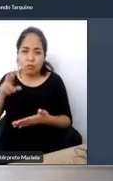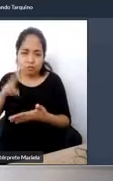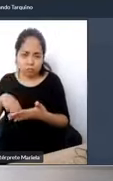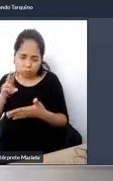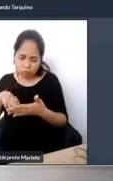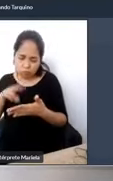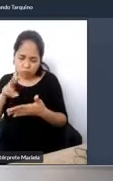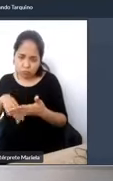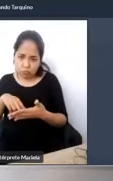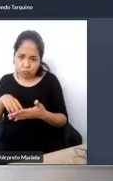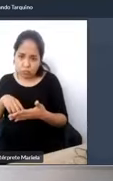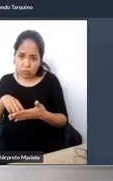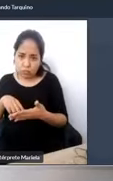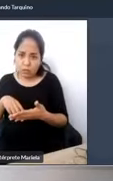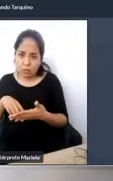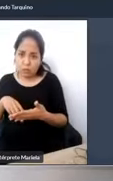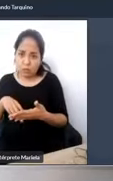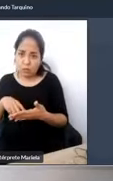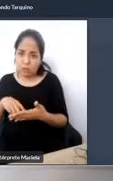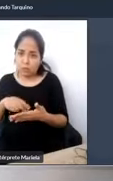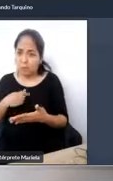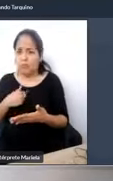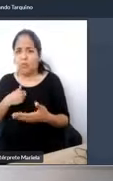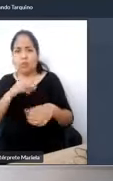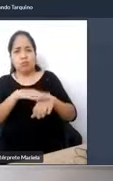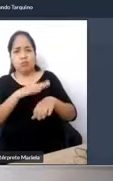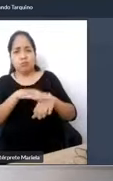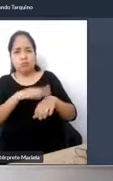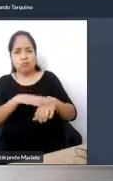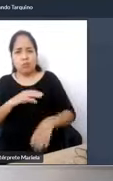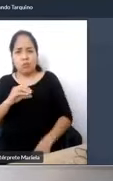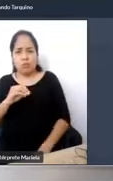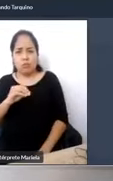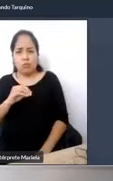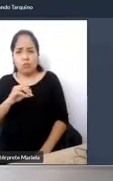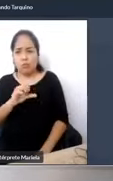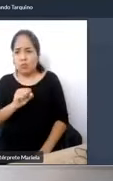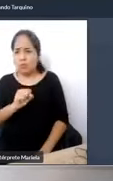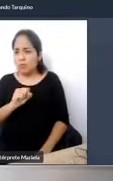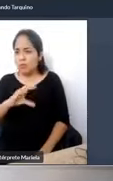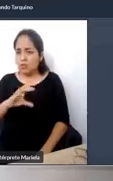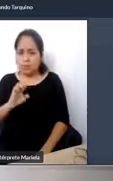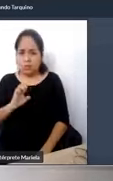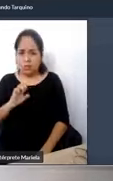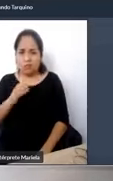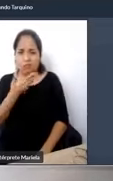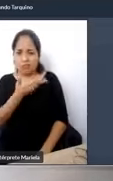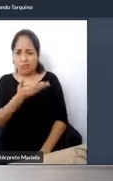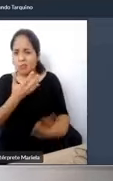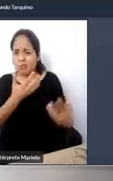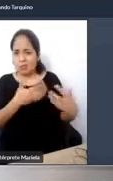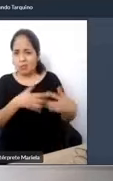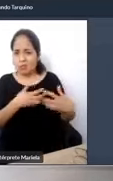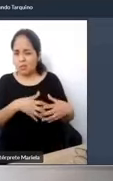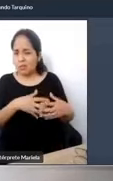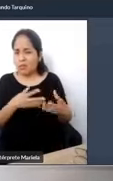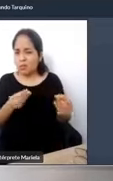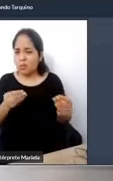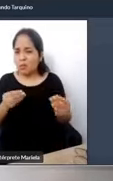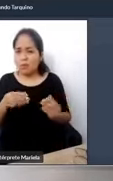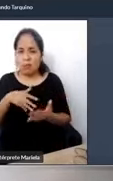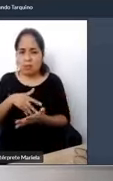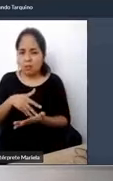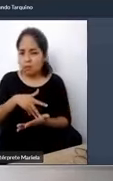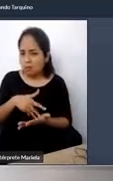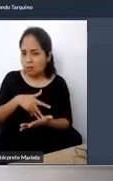inclusive el emitir mi pronunciamiento a la OCE, pues, encontré muchas deficiencias, ¿no? Y es un proyecto de casi